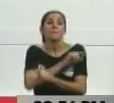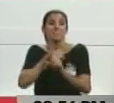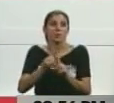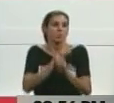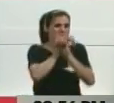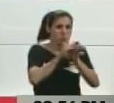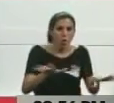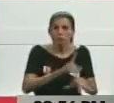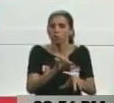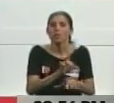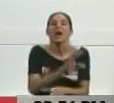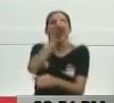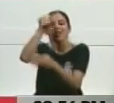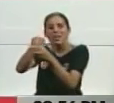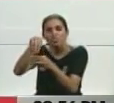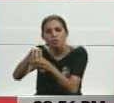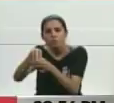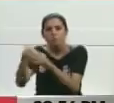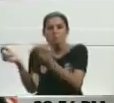Adentro.